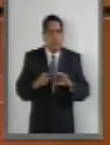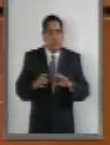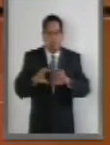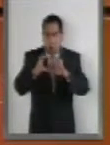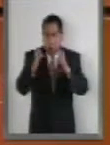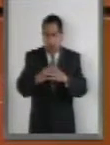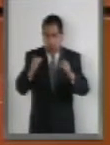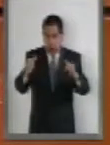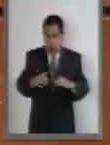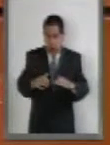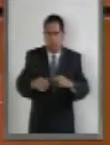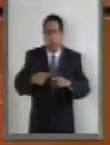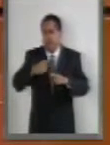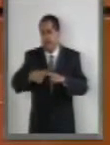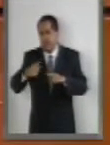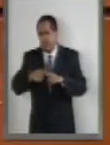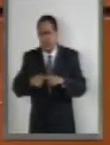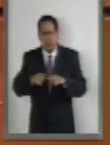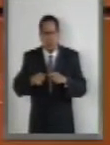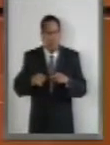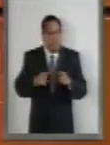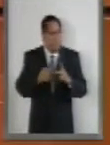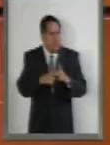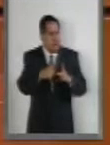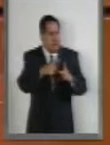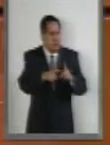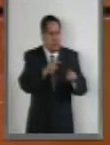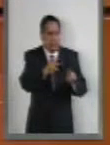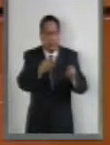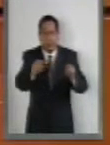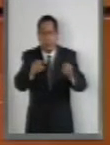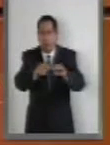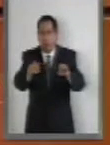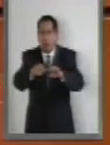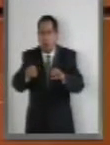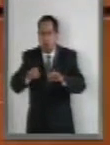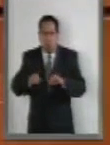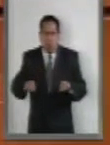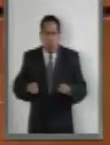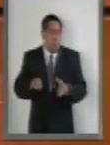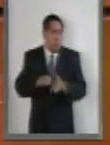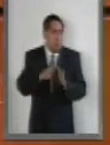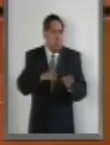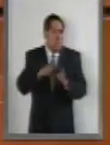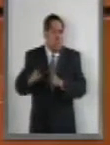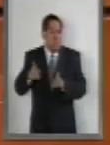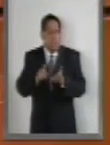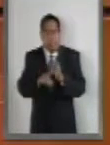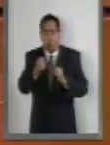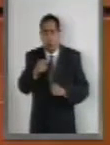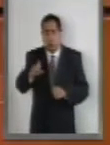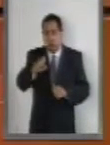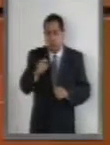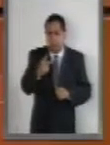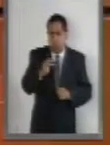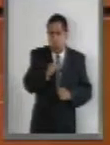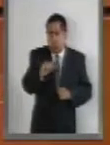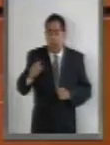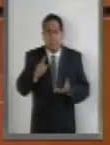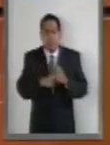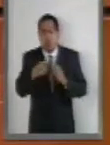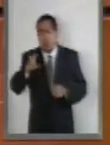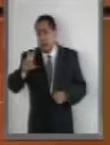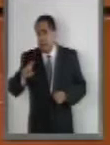pauta a diversos ejercicios de igual naturaleza. Prueba de ello es que en 1922 a 1934